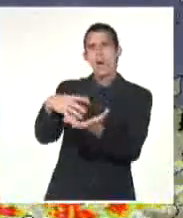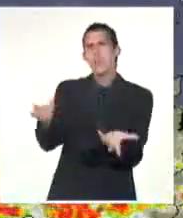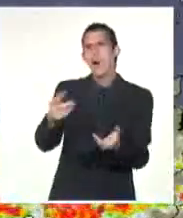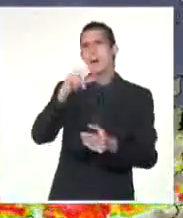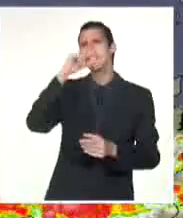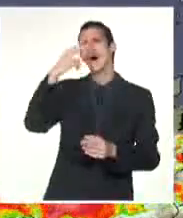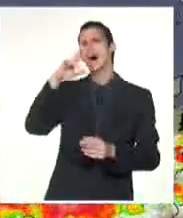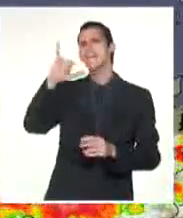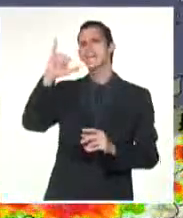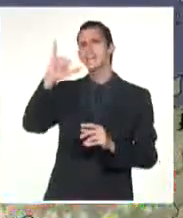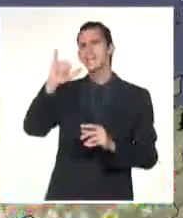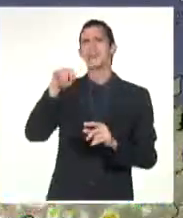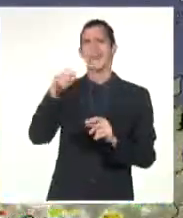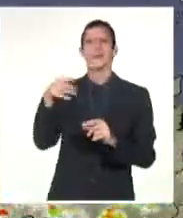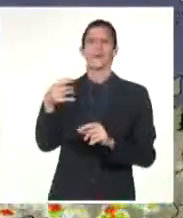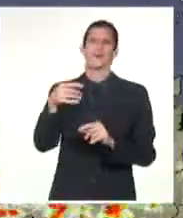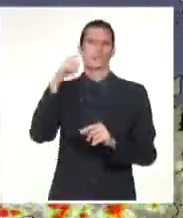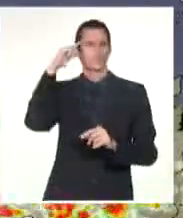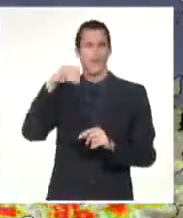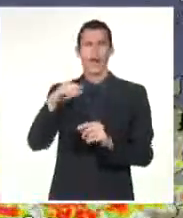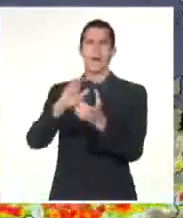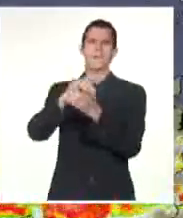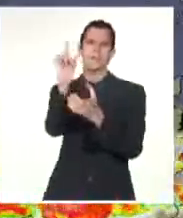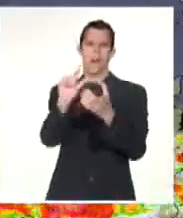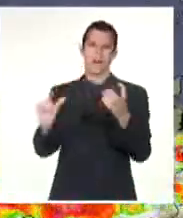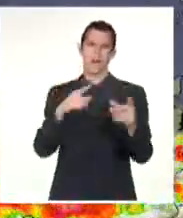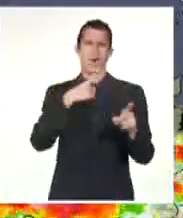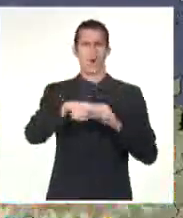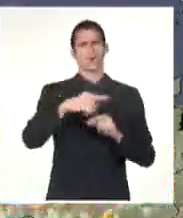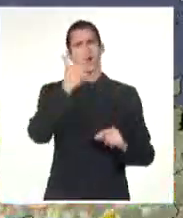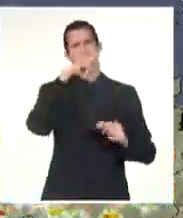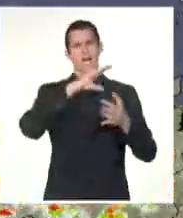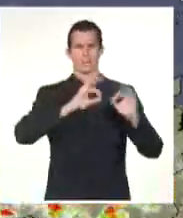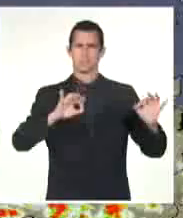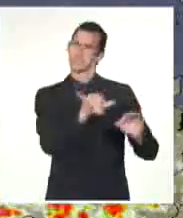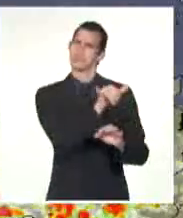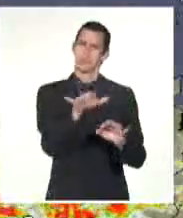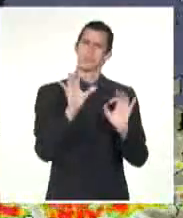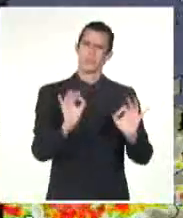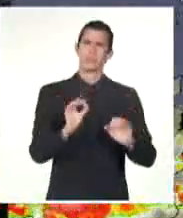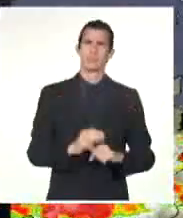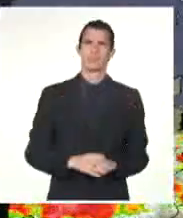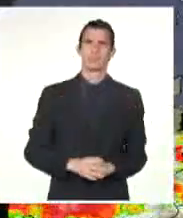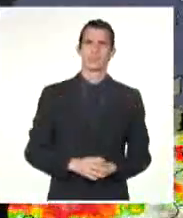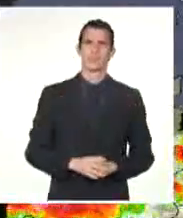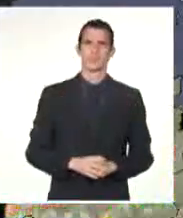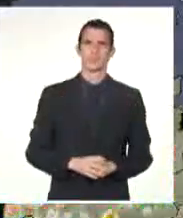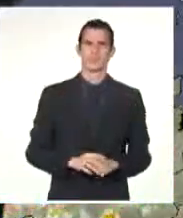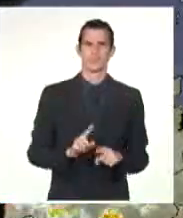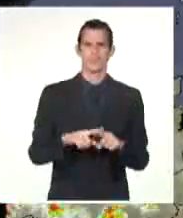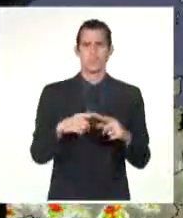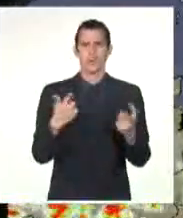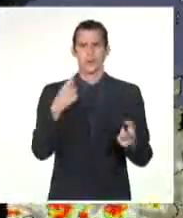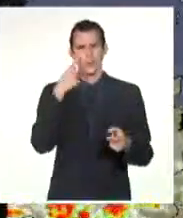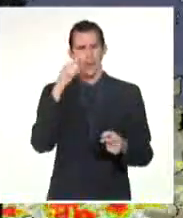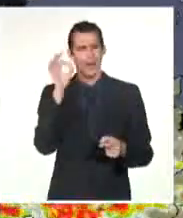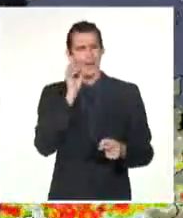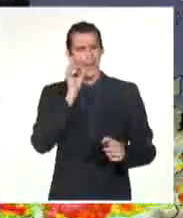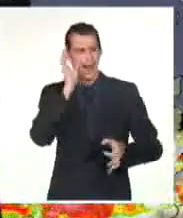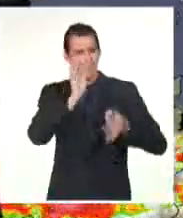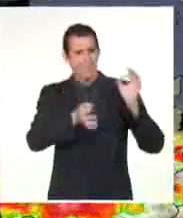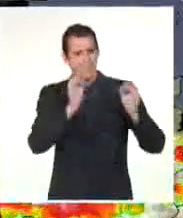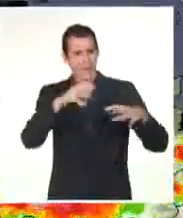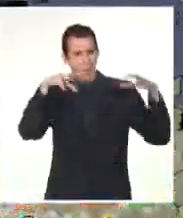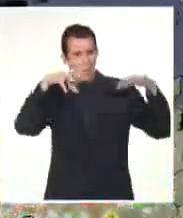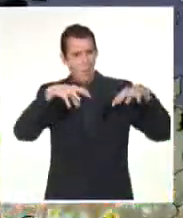provincia de Mayabeque y también en Artemisa. Y esto se debe a la presencia de una vaguada sobre la porción este del Golfo de México que mantiene